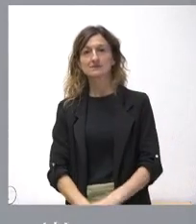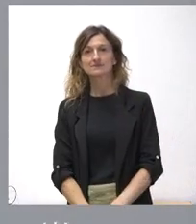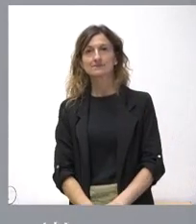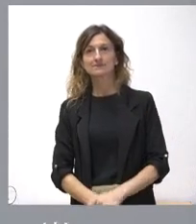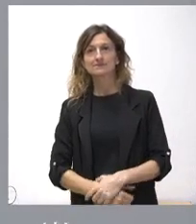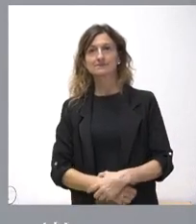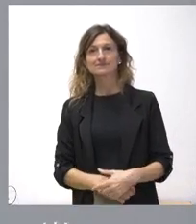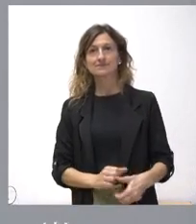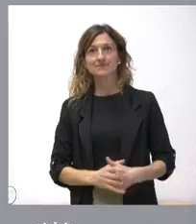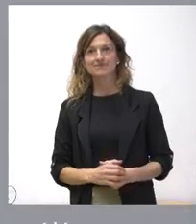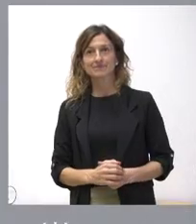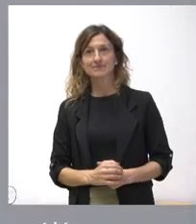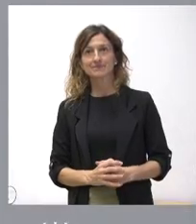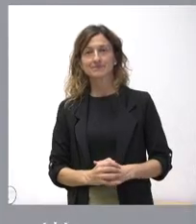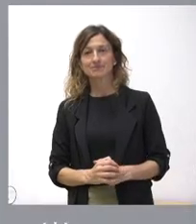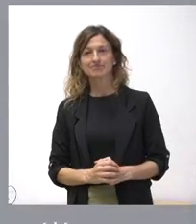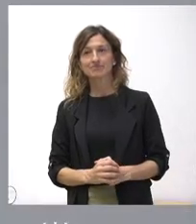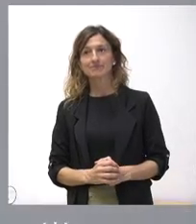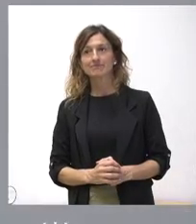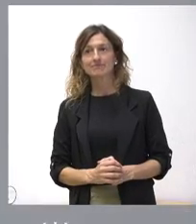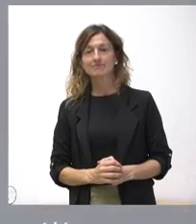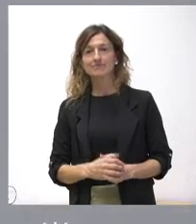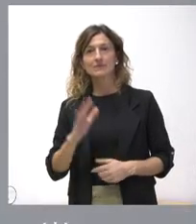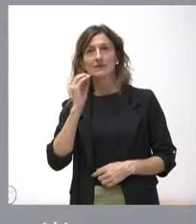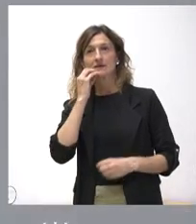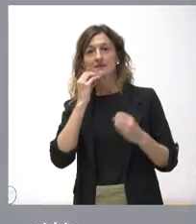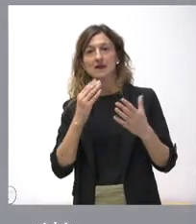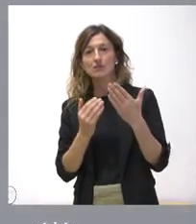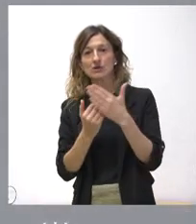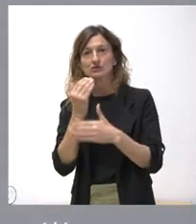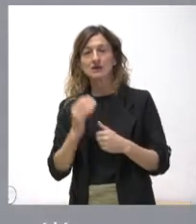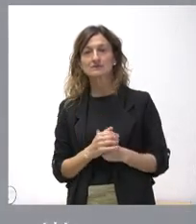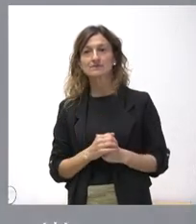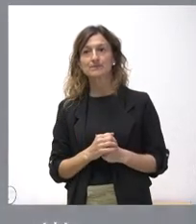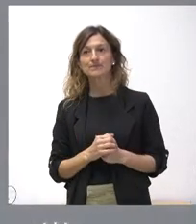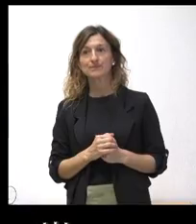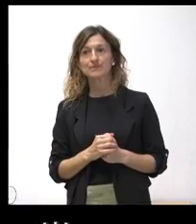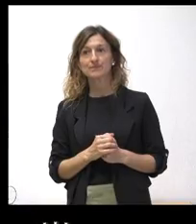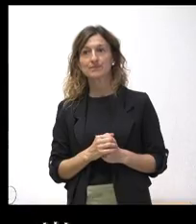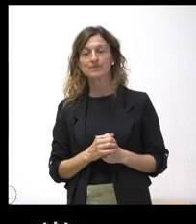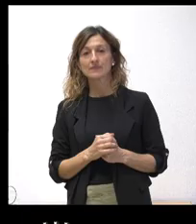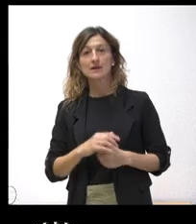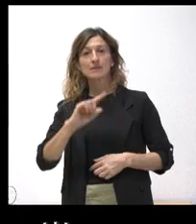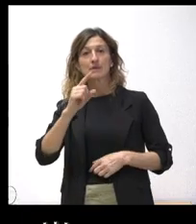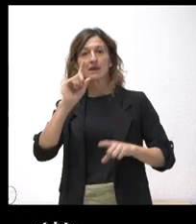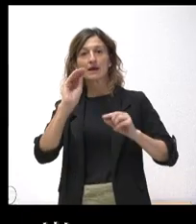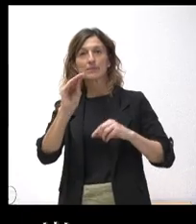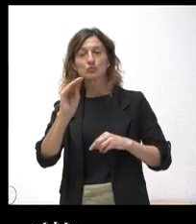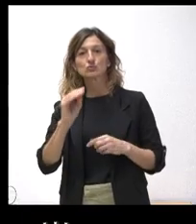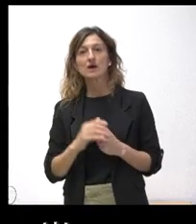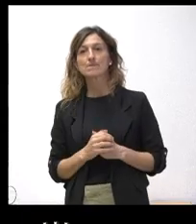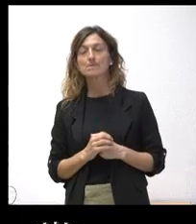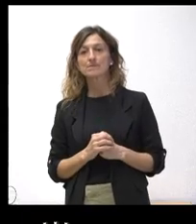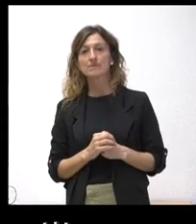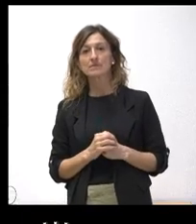estiven oportuno a realizar. ¿Qué tal? Hola. Buenos días. Buenos días. Empieza yo, sí. No importa. La primera es hasta qué punto